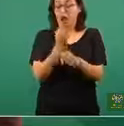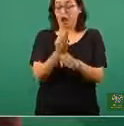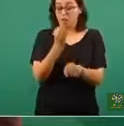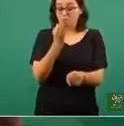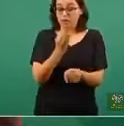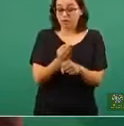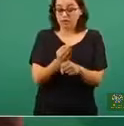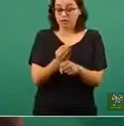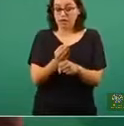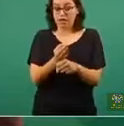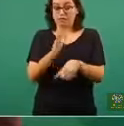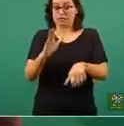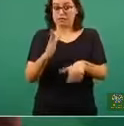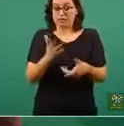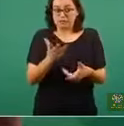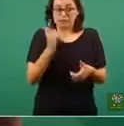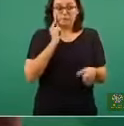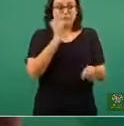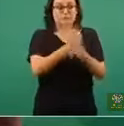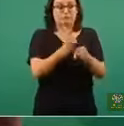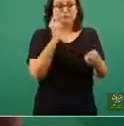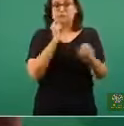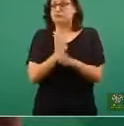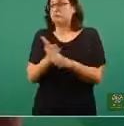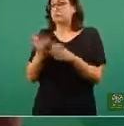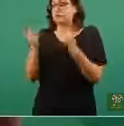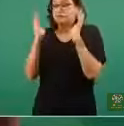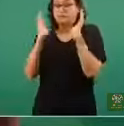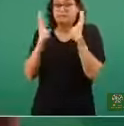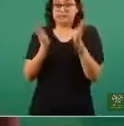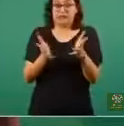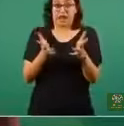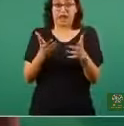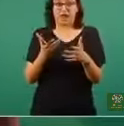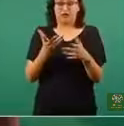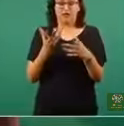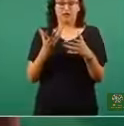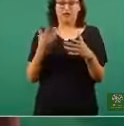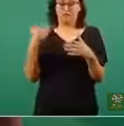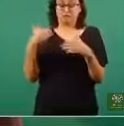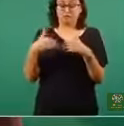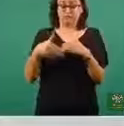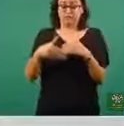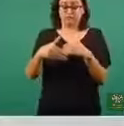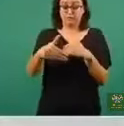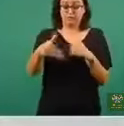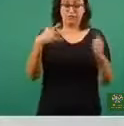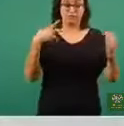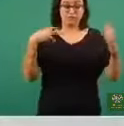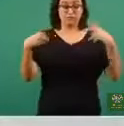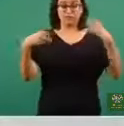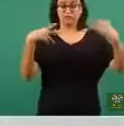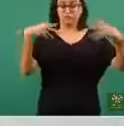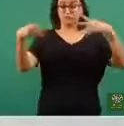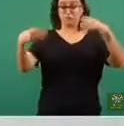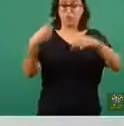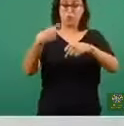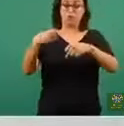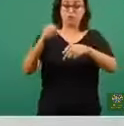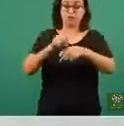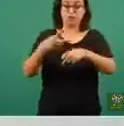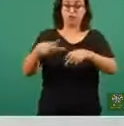que en su momento se ven cuando ya tenemos unas o varias semanas de transmisión comunitaria activa,